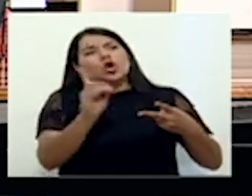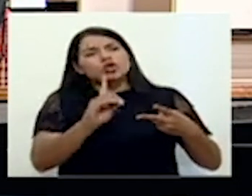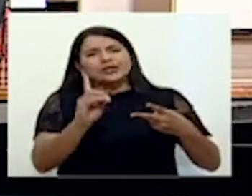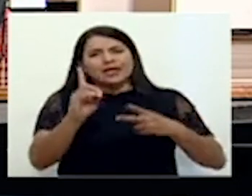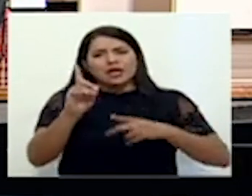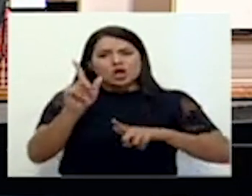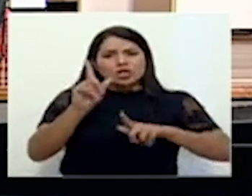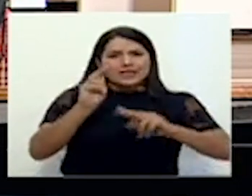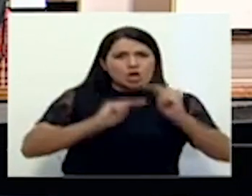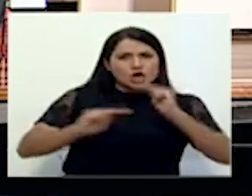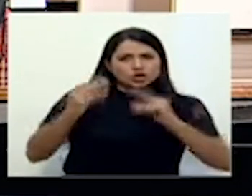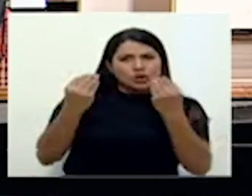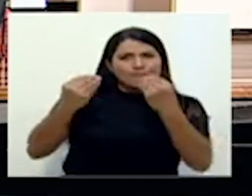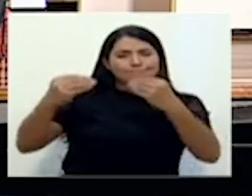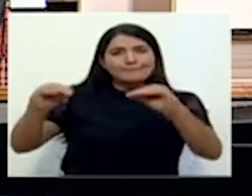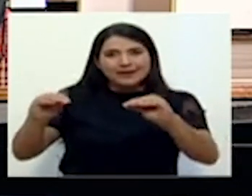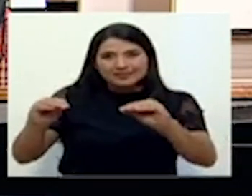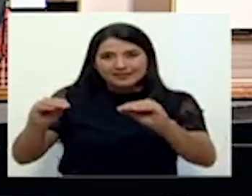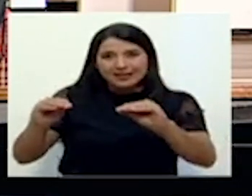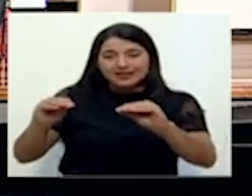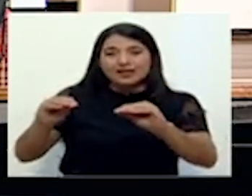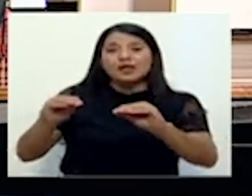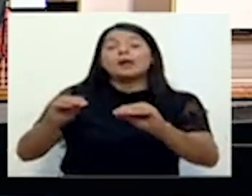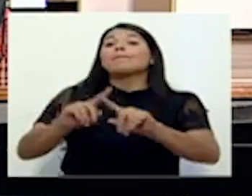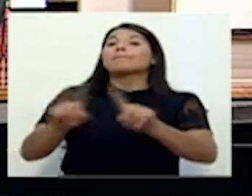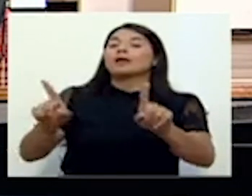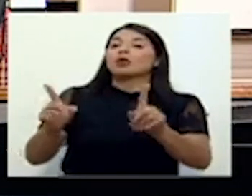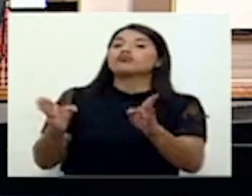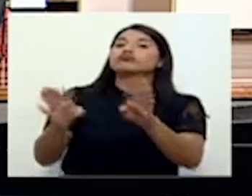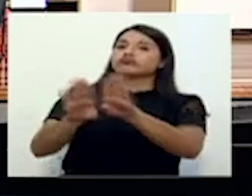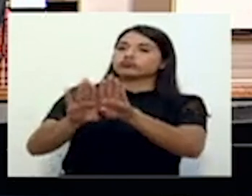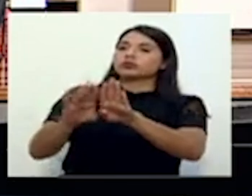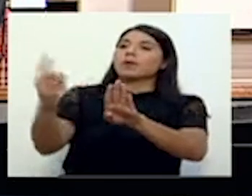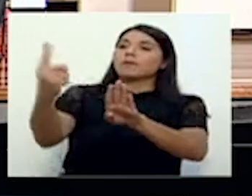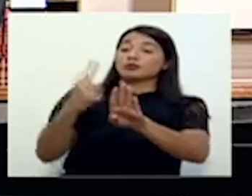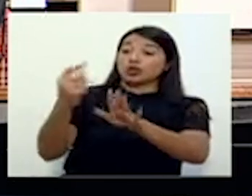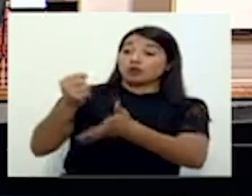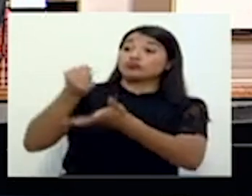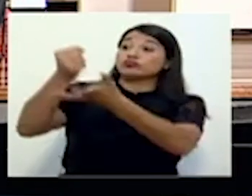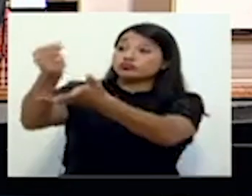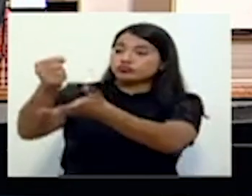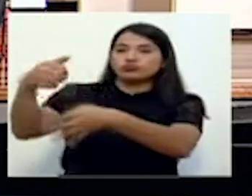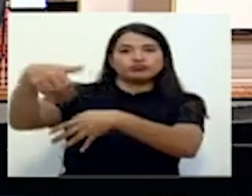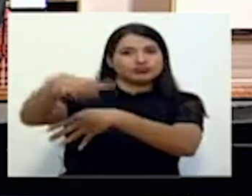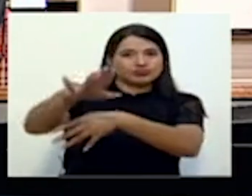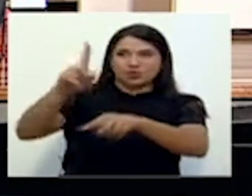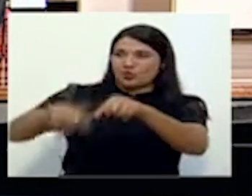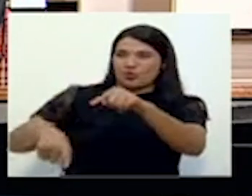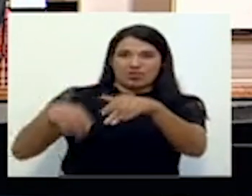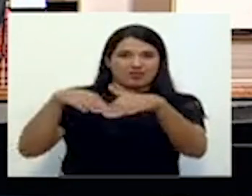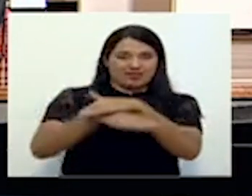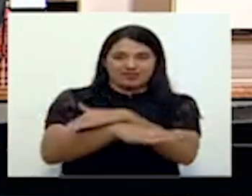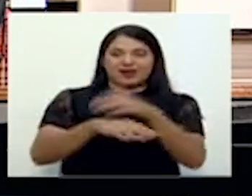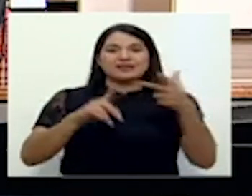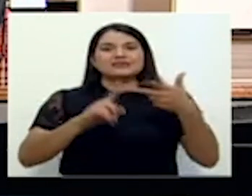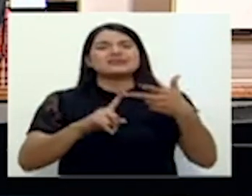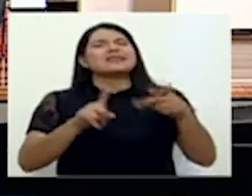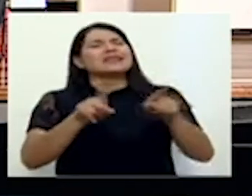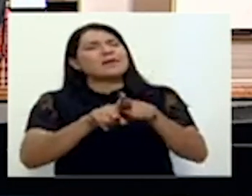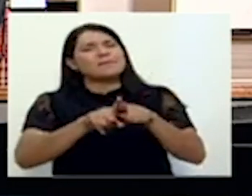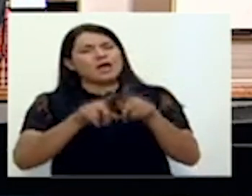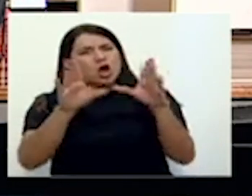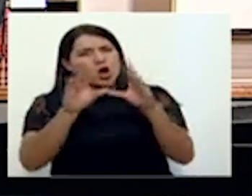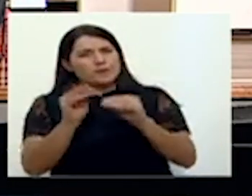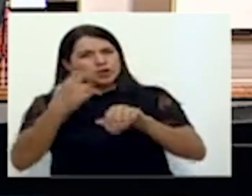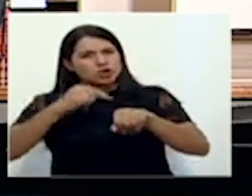cierre? Y si es cierto que el Ministerio de Salud y la CNE se han reunido con municipios para ver posibilidades de